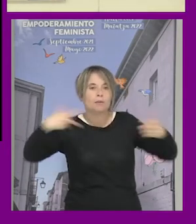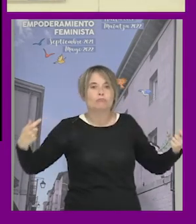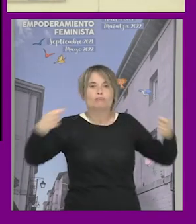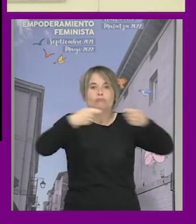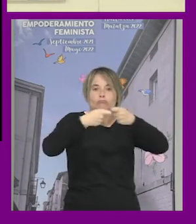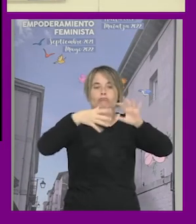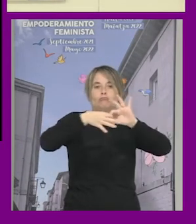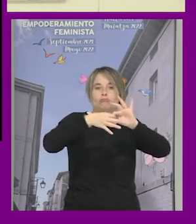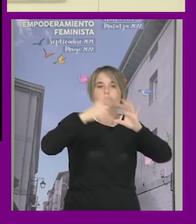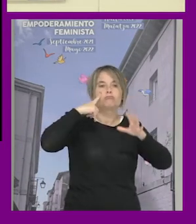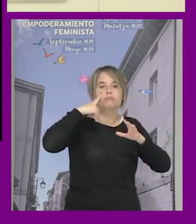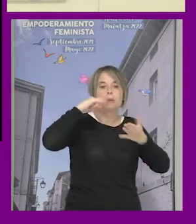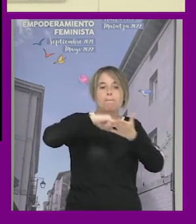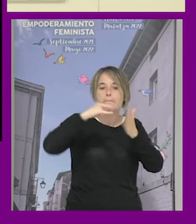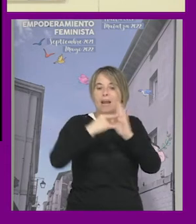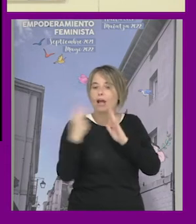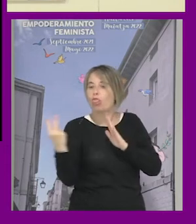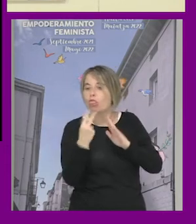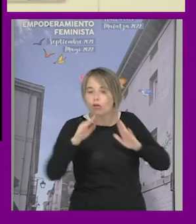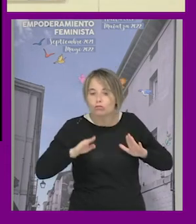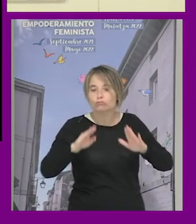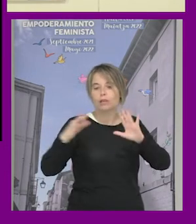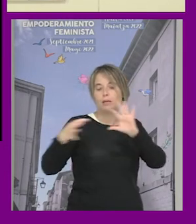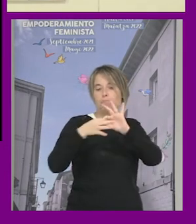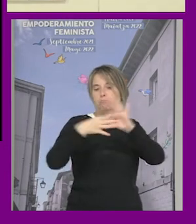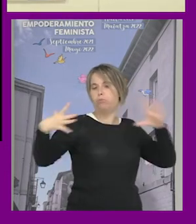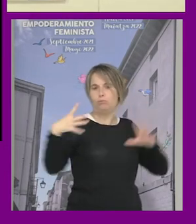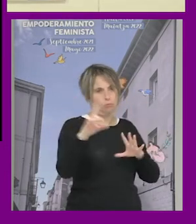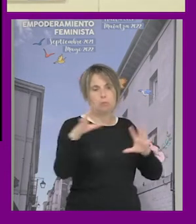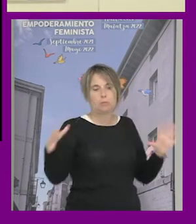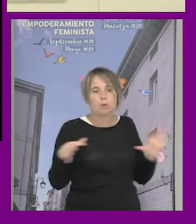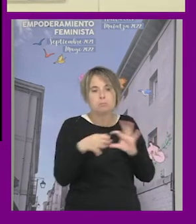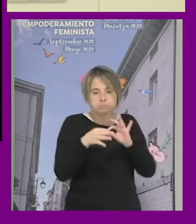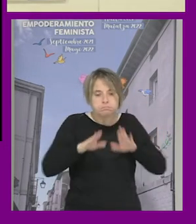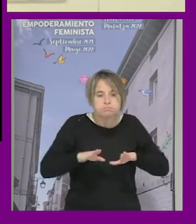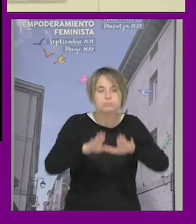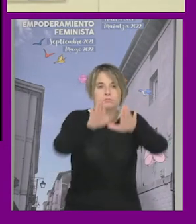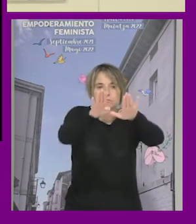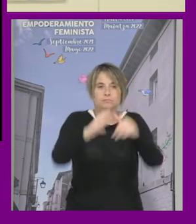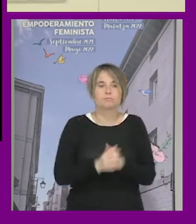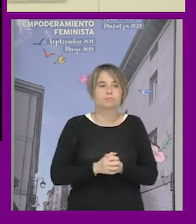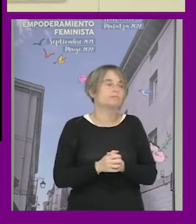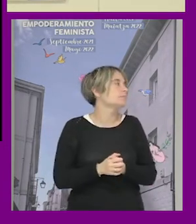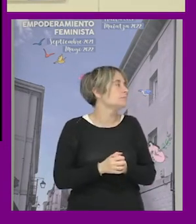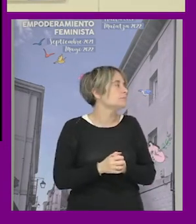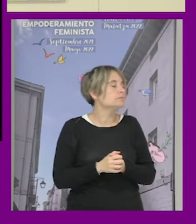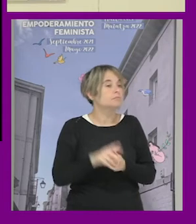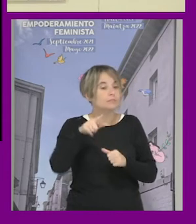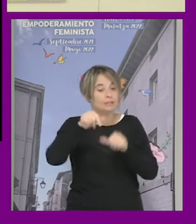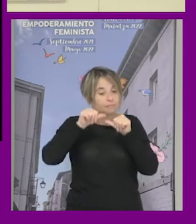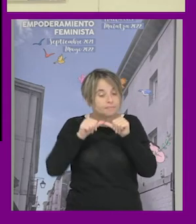con ese plan y al menos que sean dos planes que dialoguen que no sean dos planes que se den la espalda ¿no? y ahí es donde